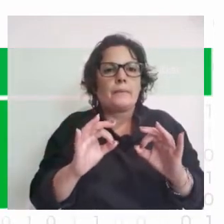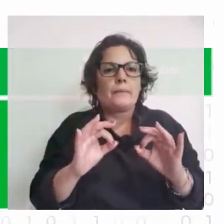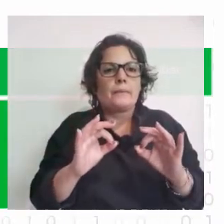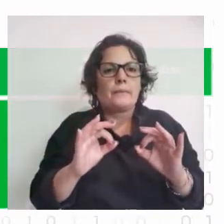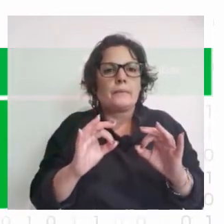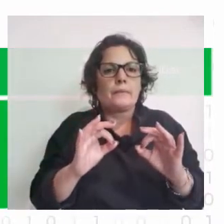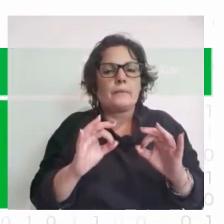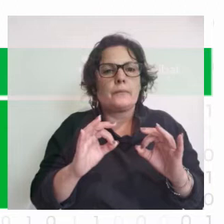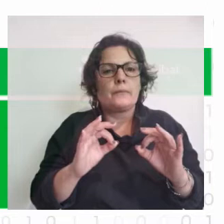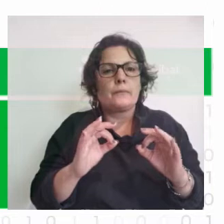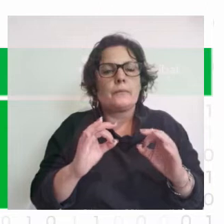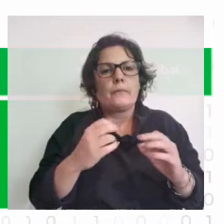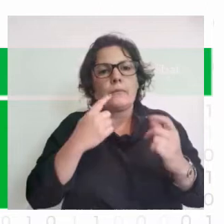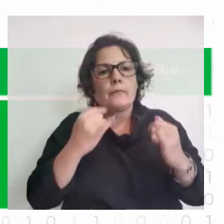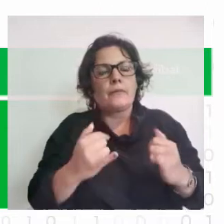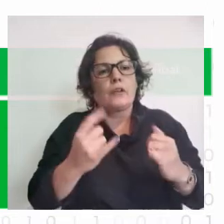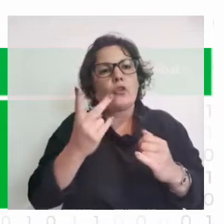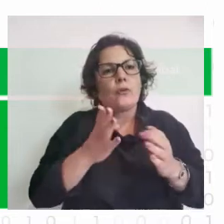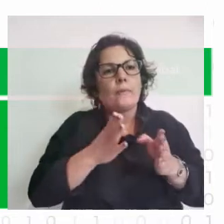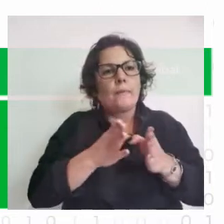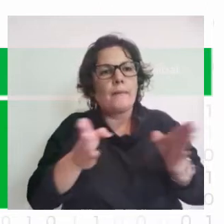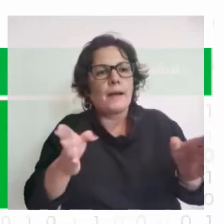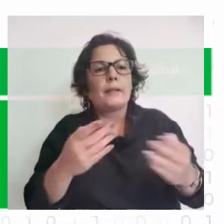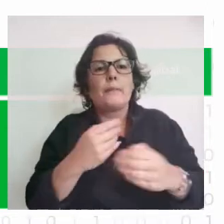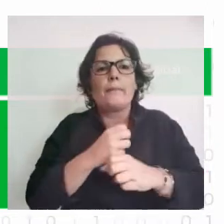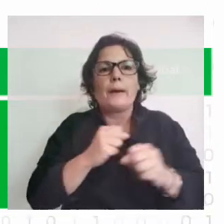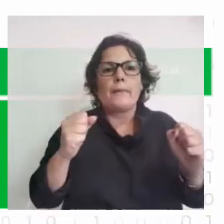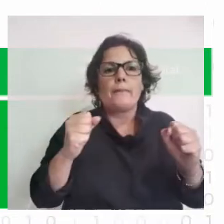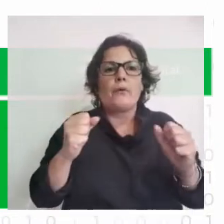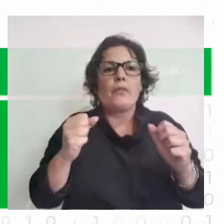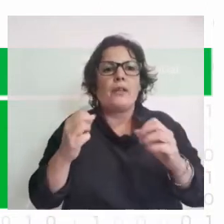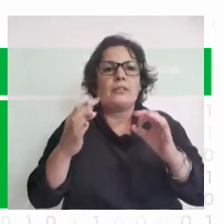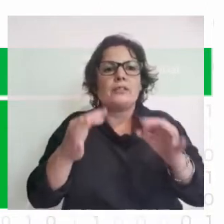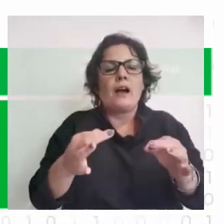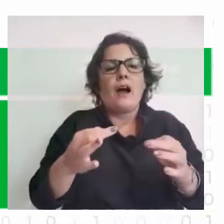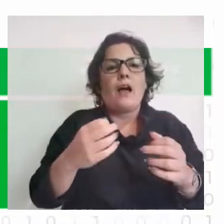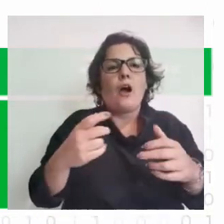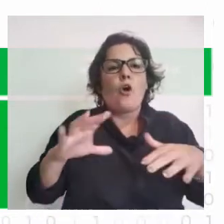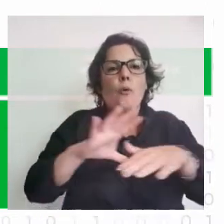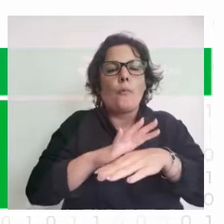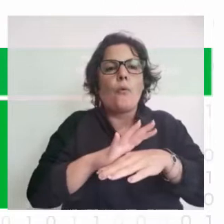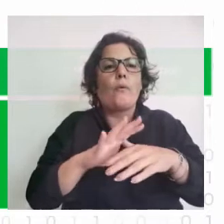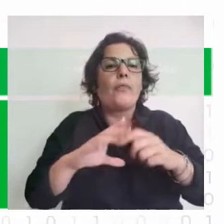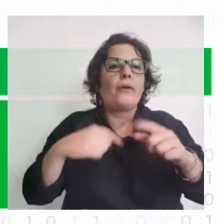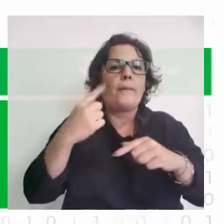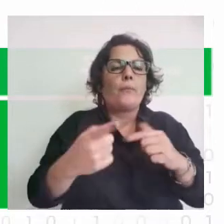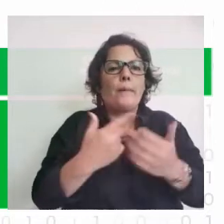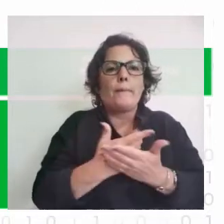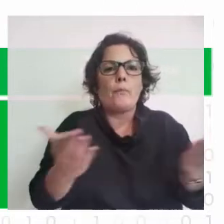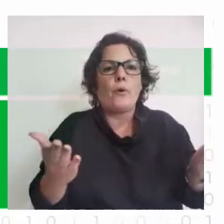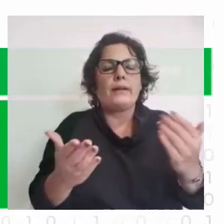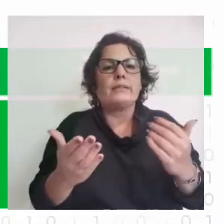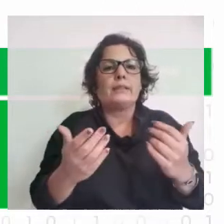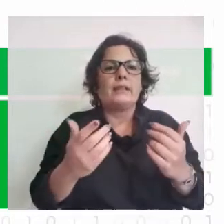O sea, necesitas de las dos partes para poder llegar a una idea en común, para que luego se refleje lo que se quiere plasmar